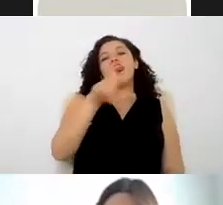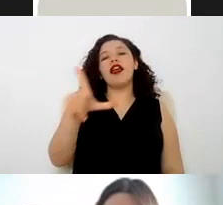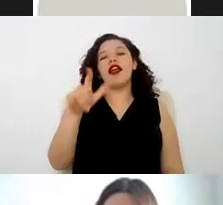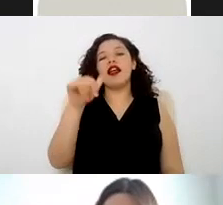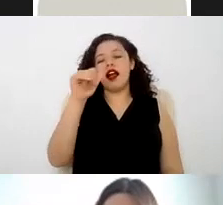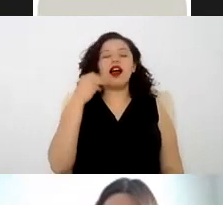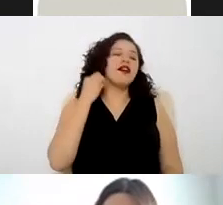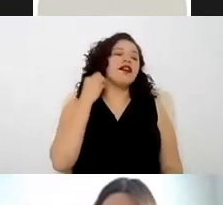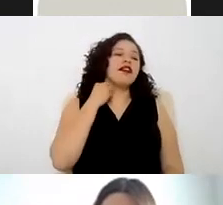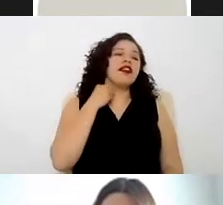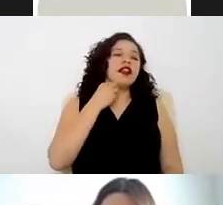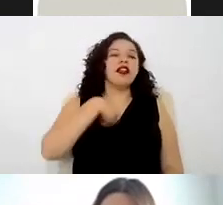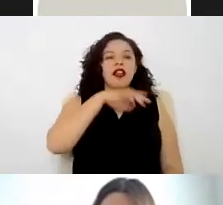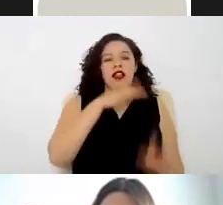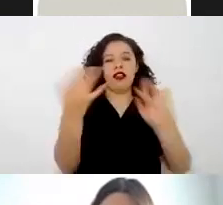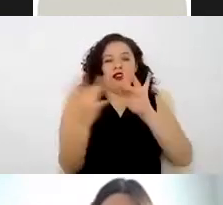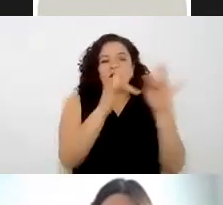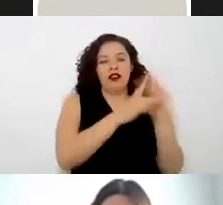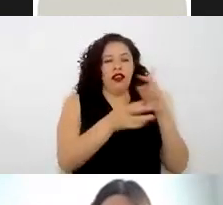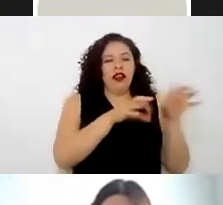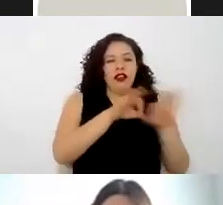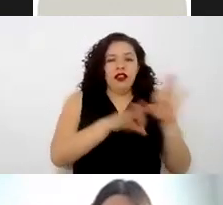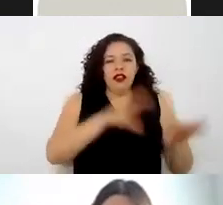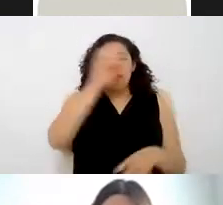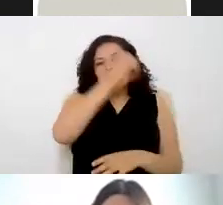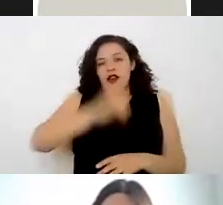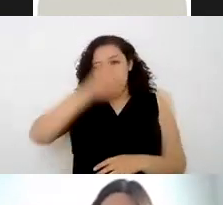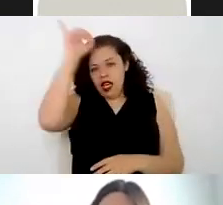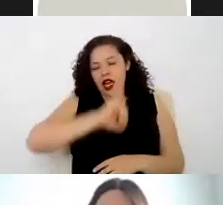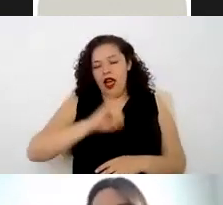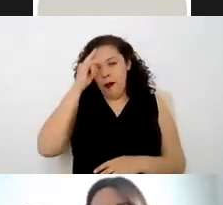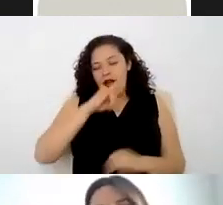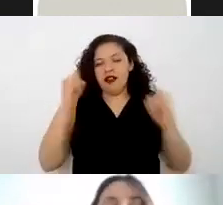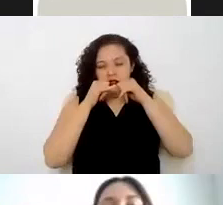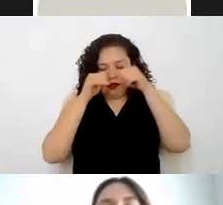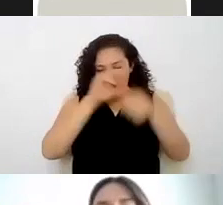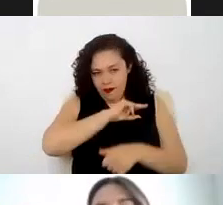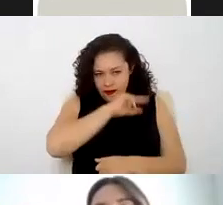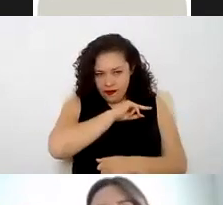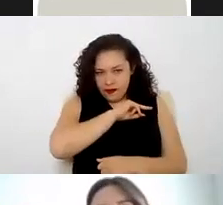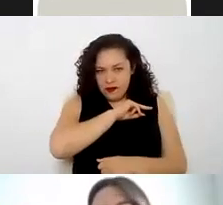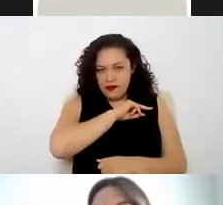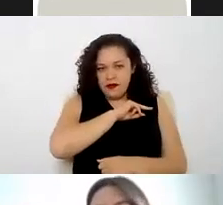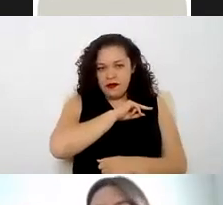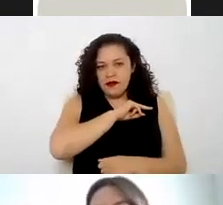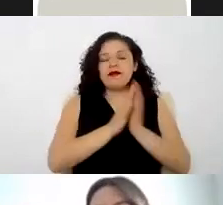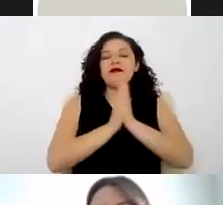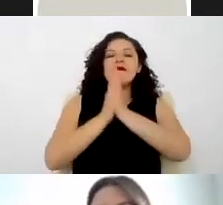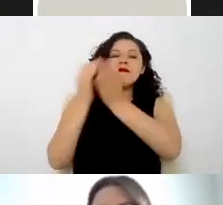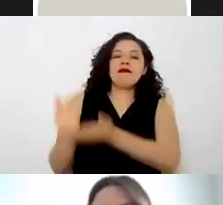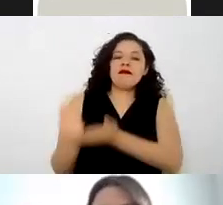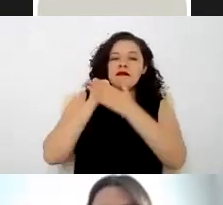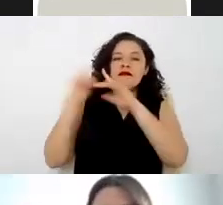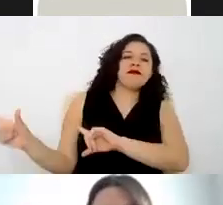exponer sobre las relaciones laborales y obligaciones patronales de las instituciones de asistencia privada. ¿Podría ayudarme con la